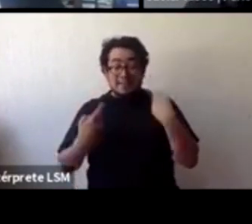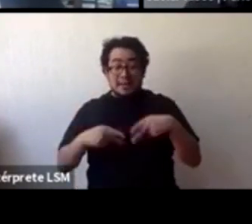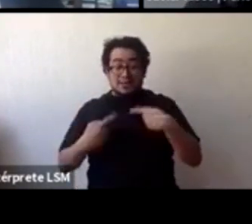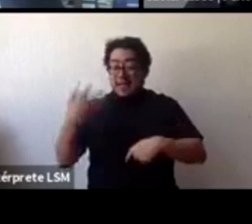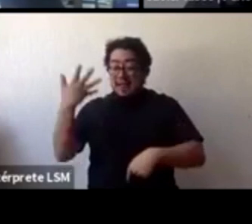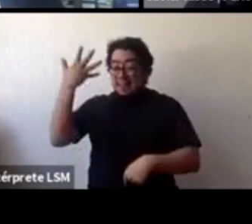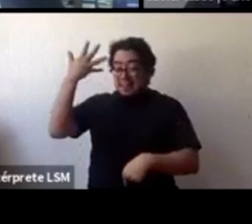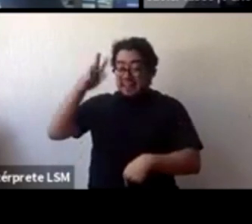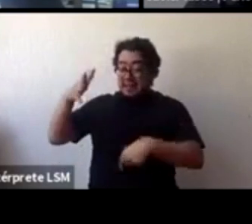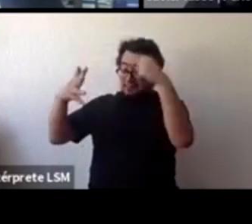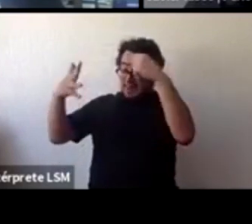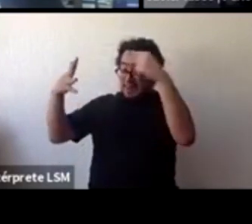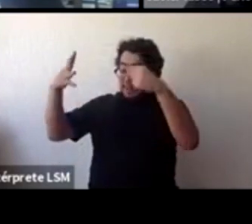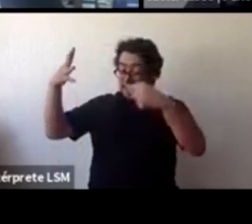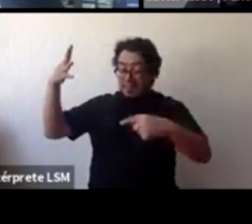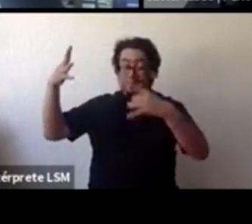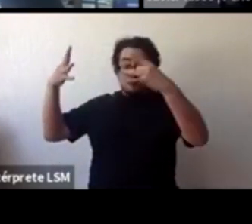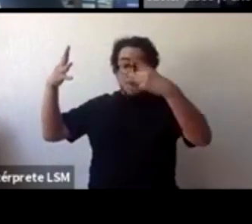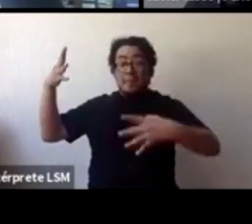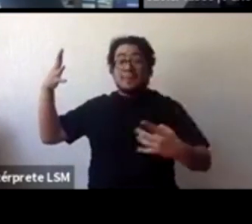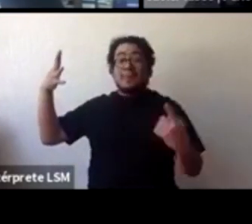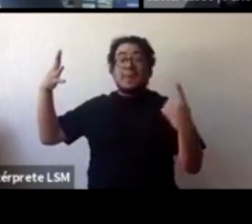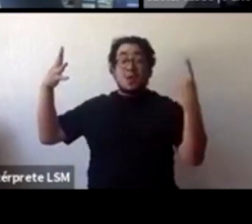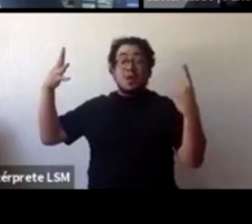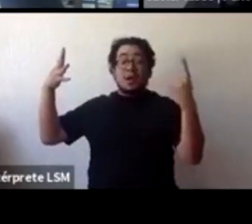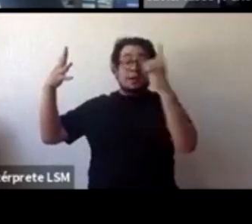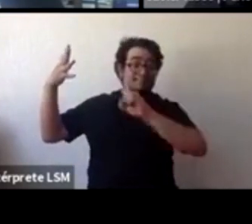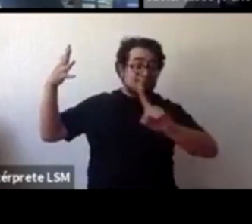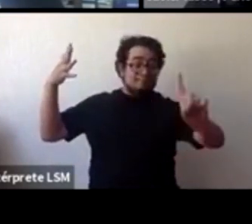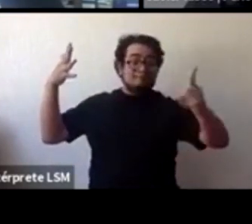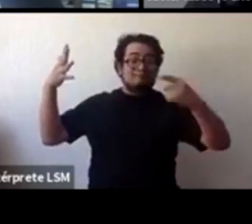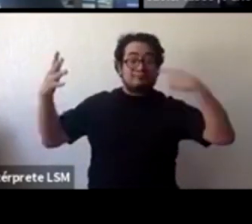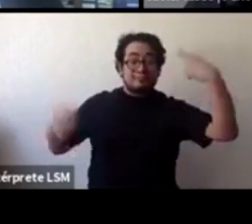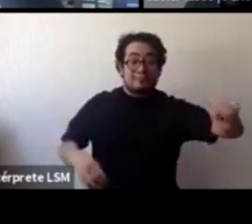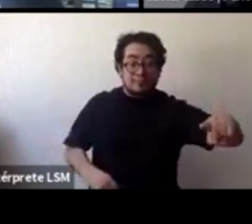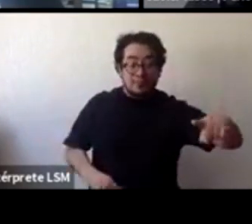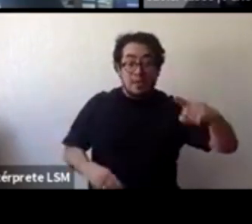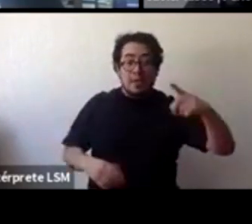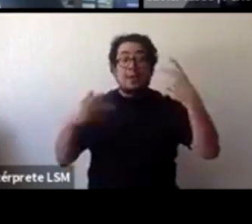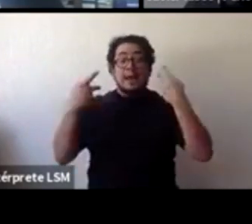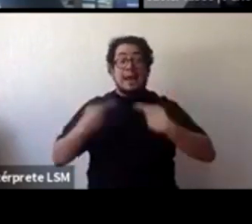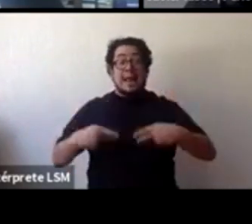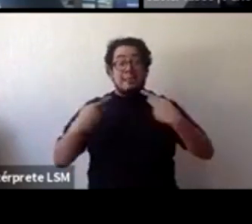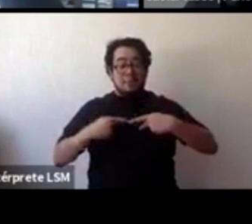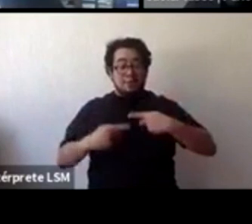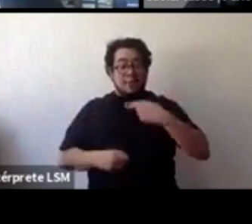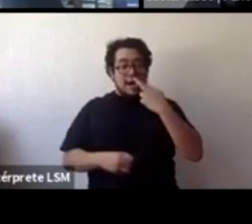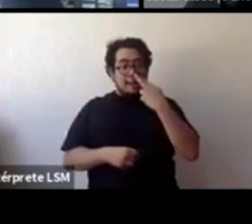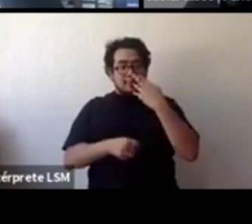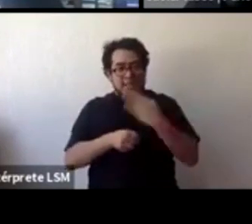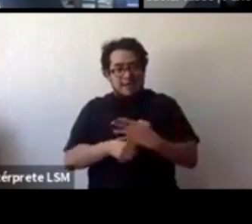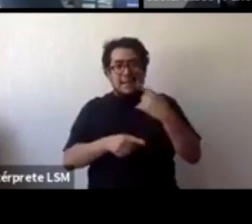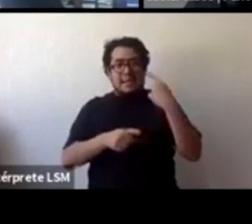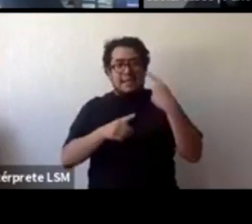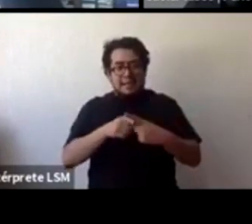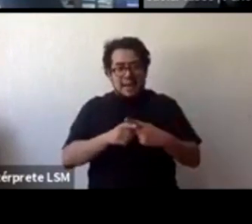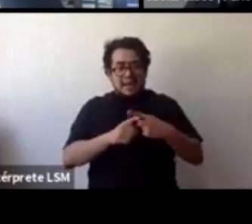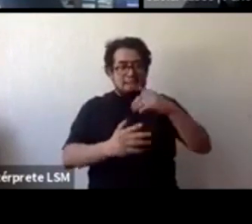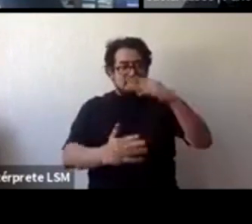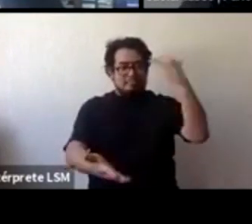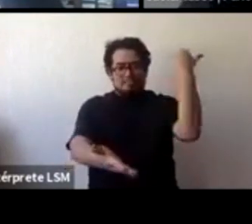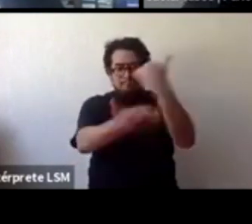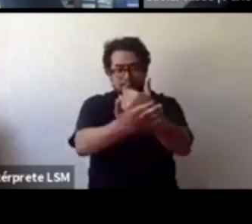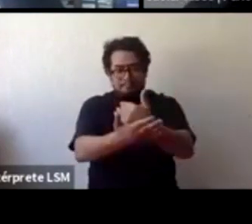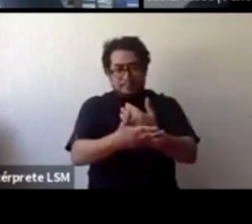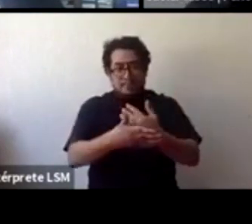Necesitamos que haya personas que levanten la voz. Además también los más responsables de ponerle un alto somos los que observamos, no